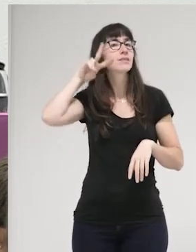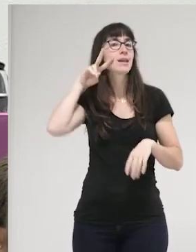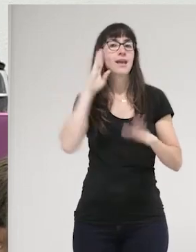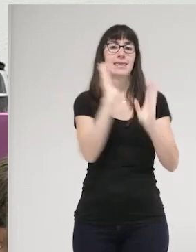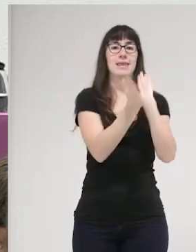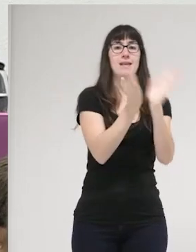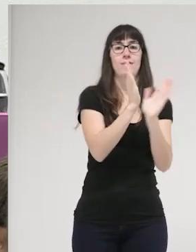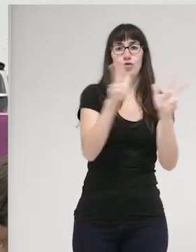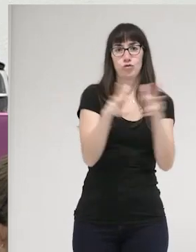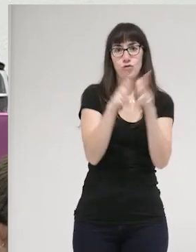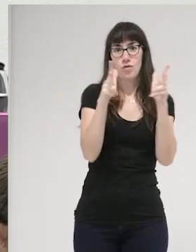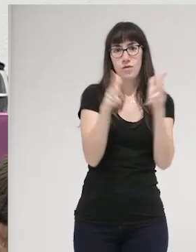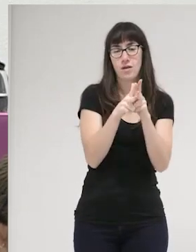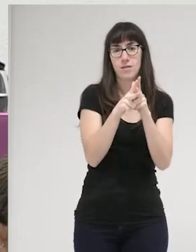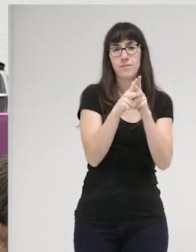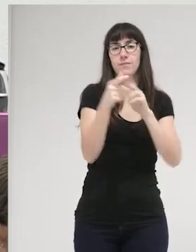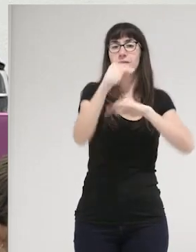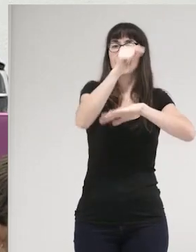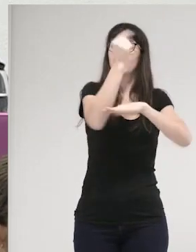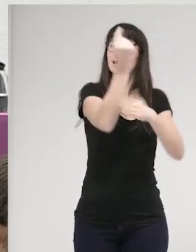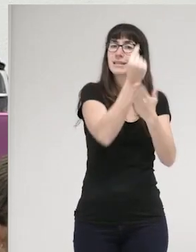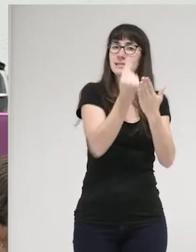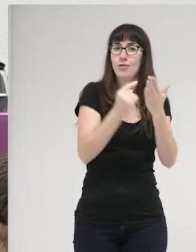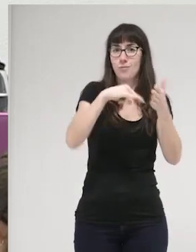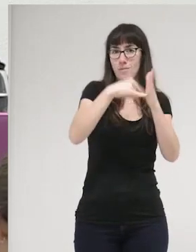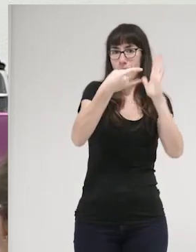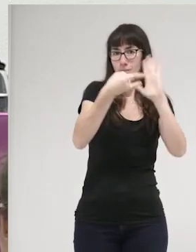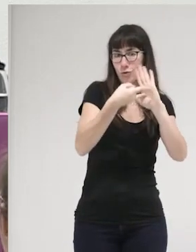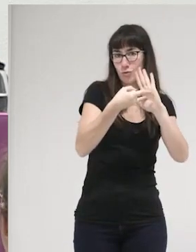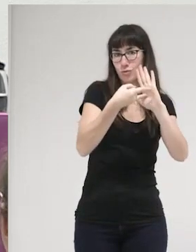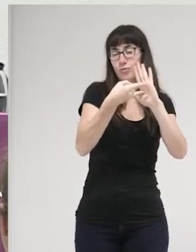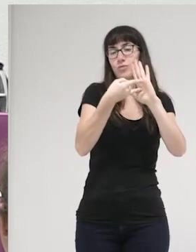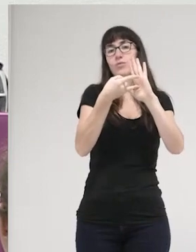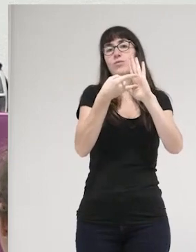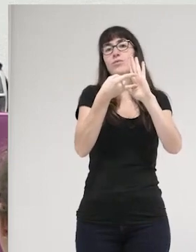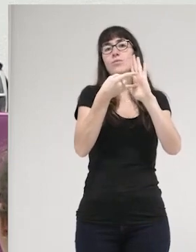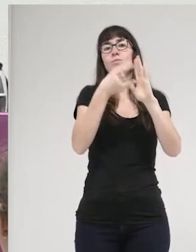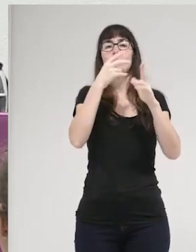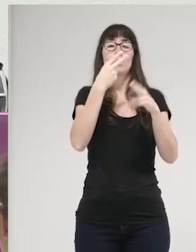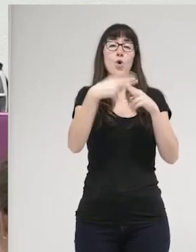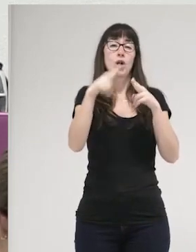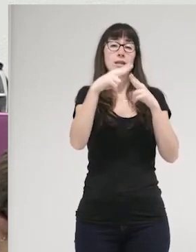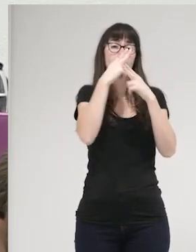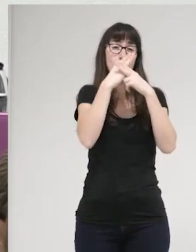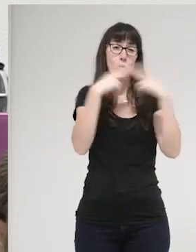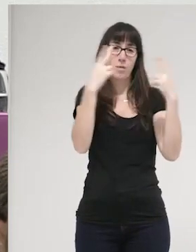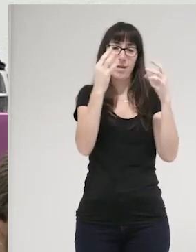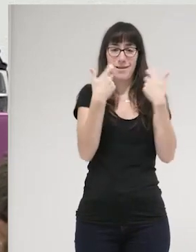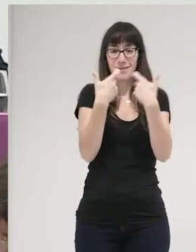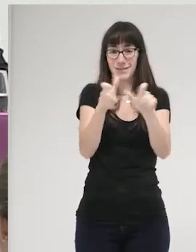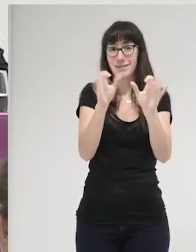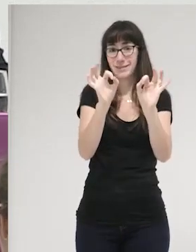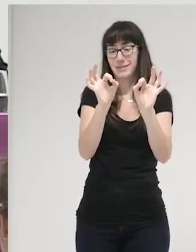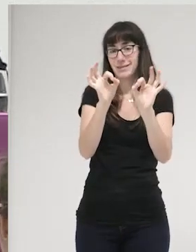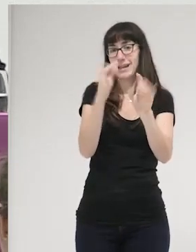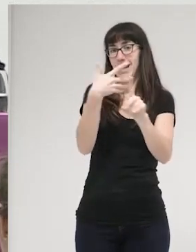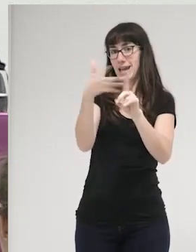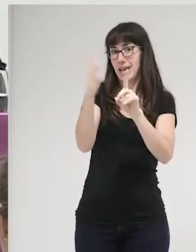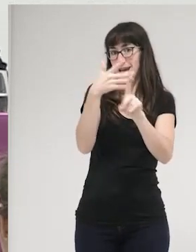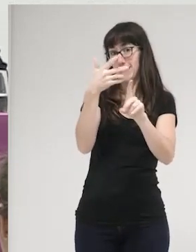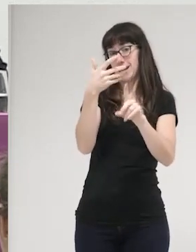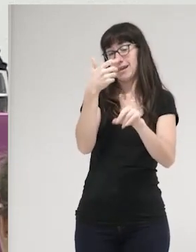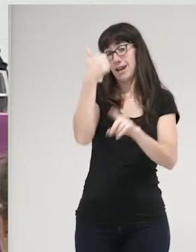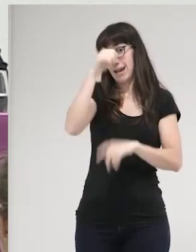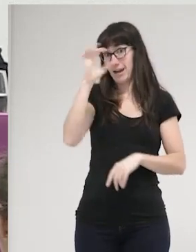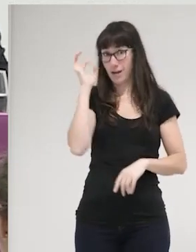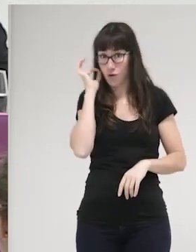social, en el diseño de metodologías y políticas públicas en el ámbito de las violencias de género, ha participado, por ejemplo, en